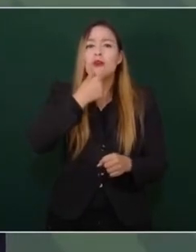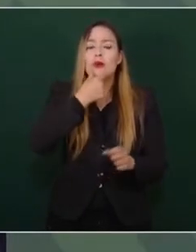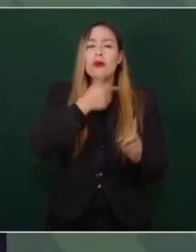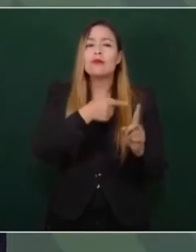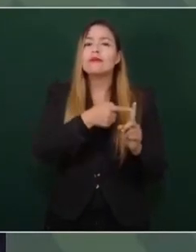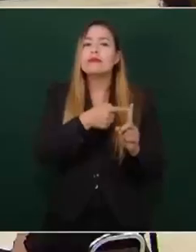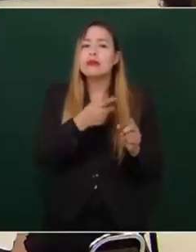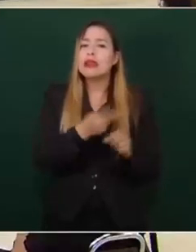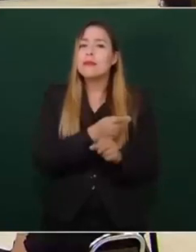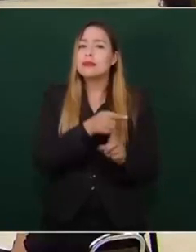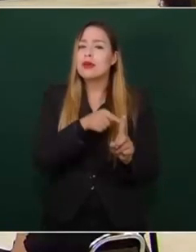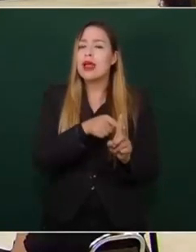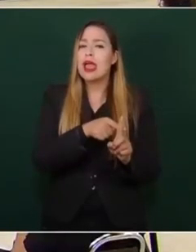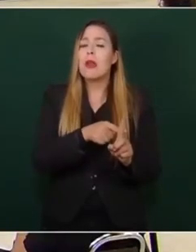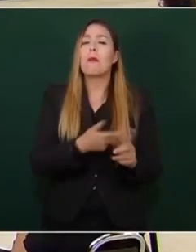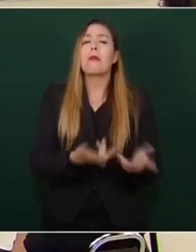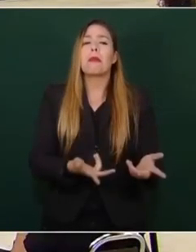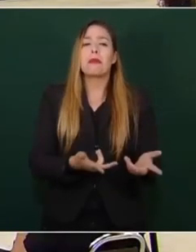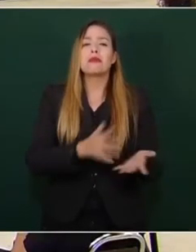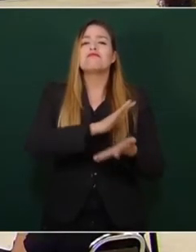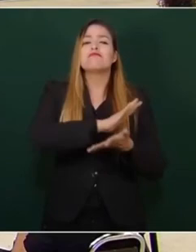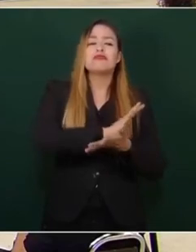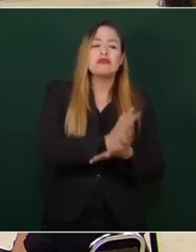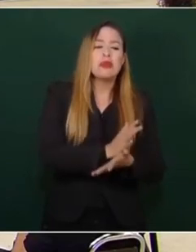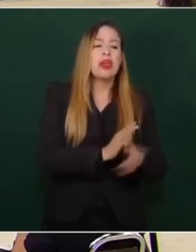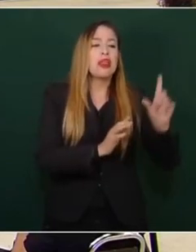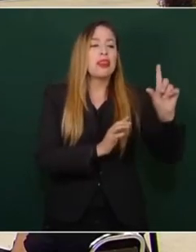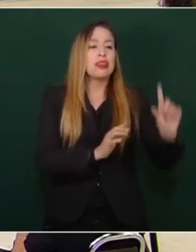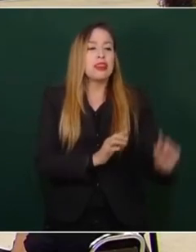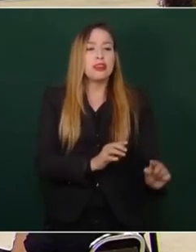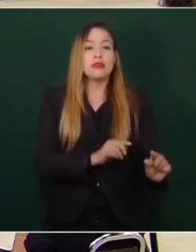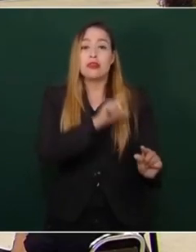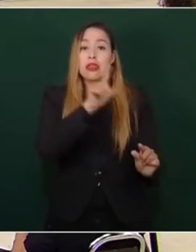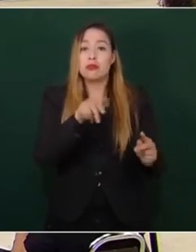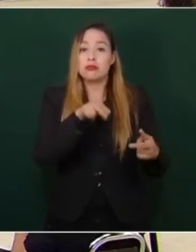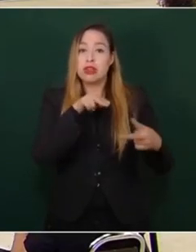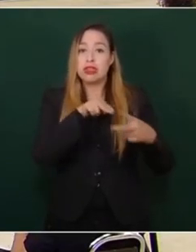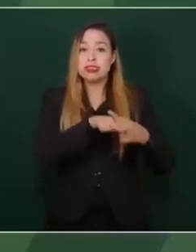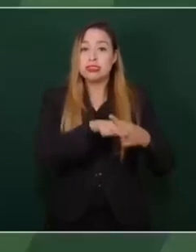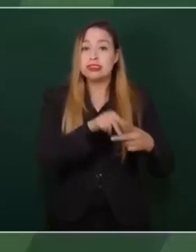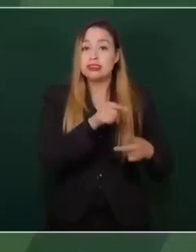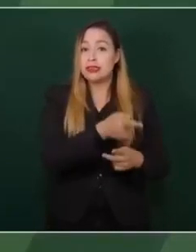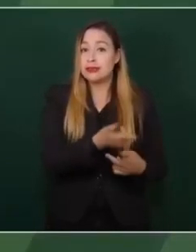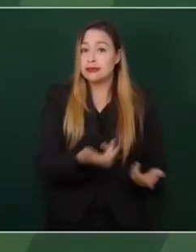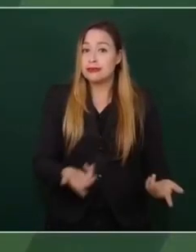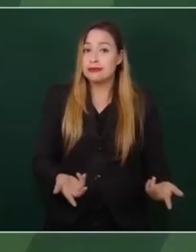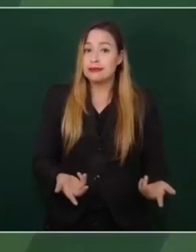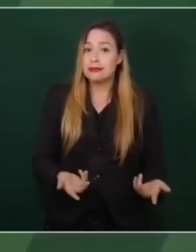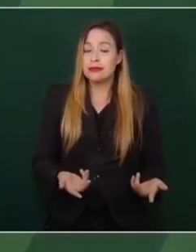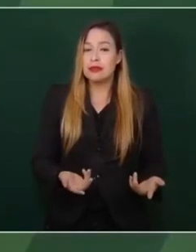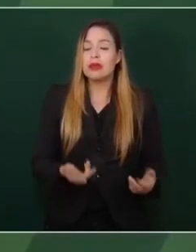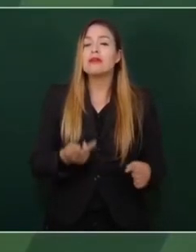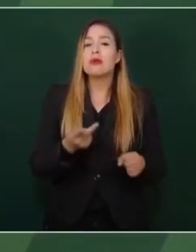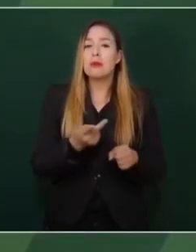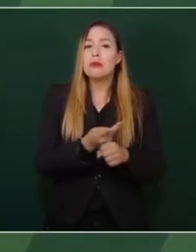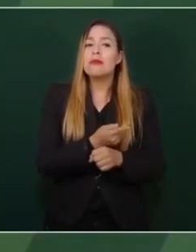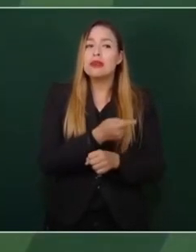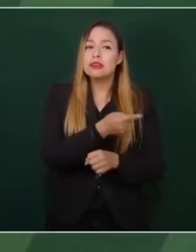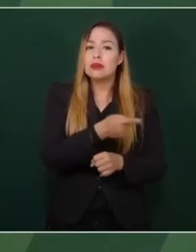Lo humillan, lo asesinan. Cómo le va a Ocampo,